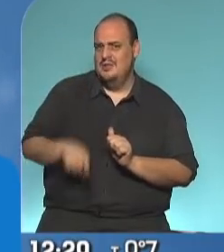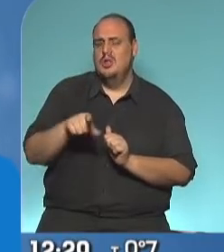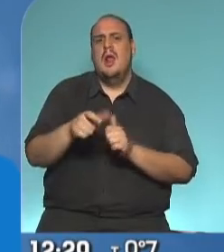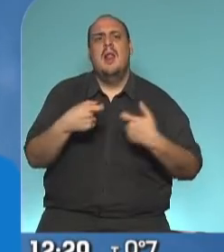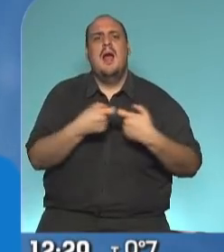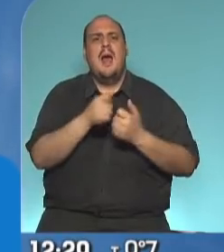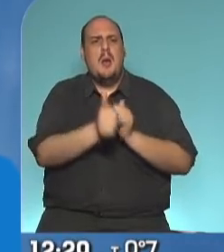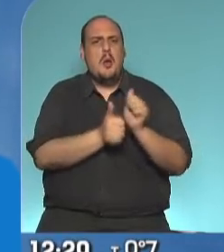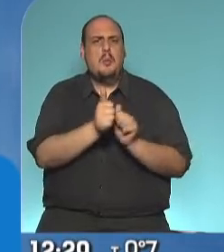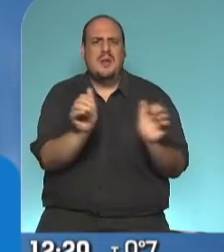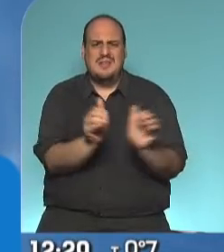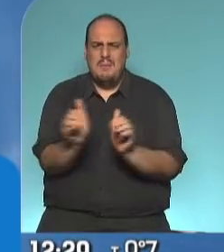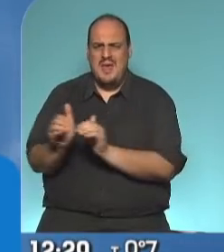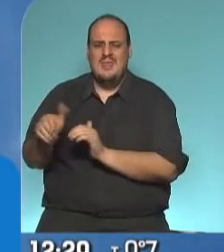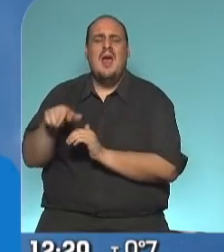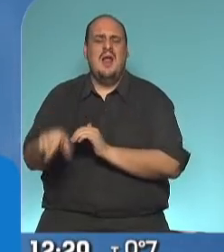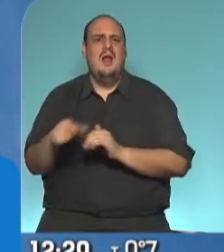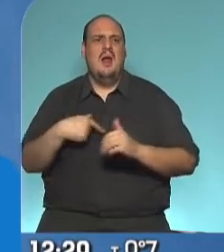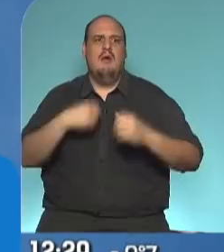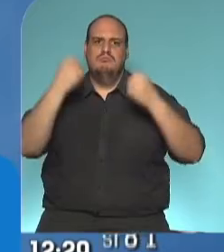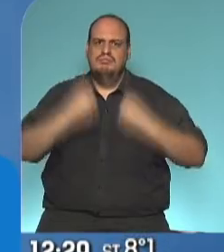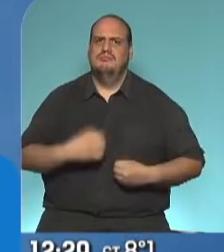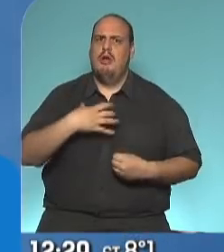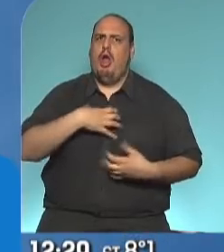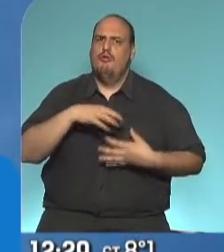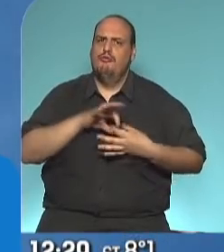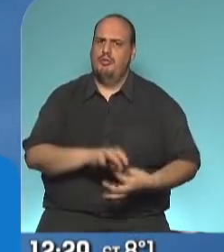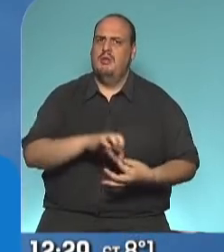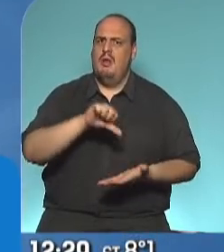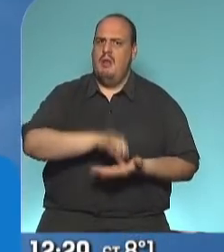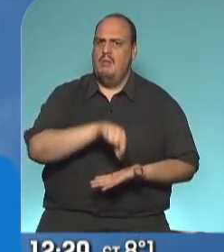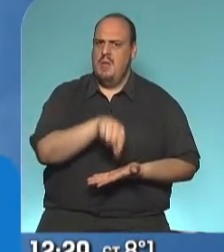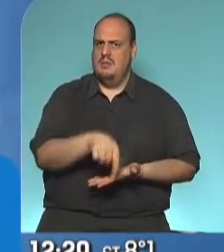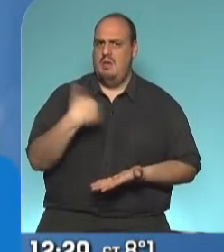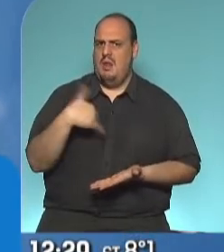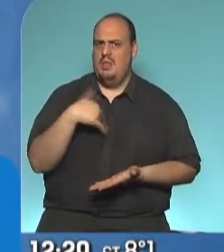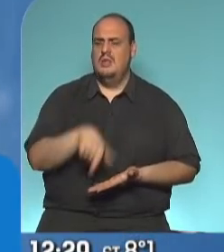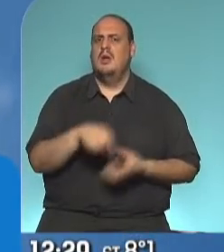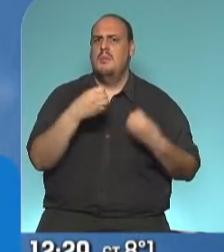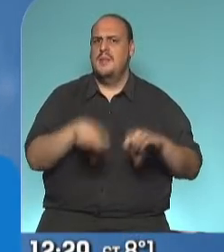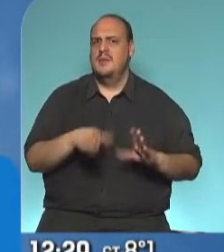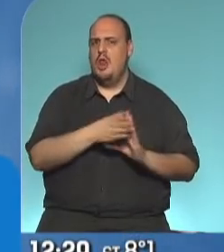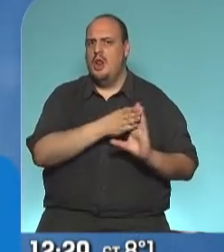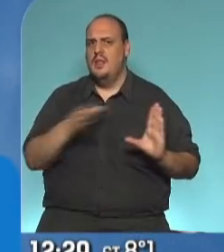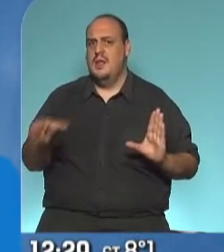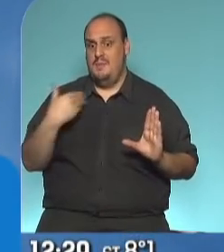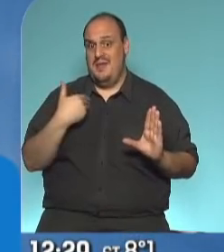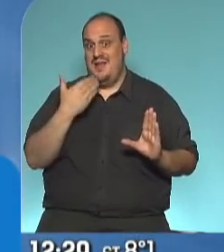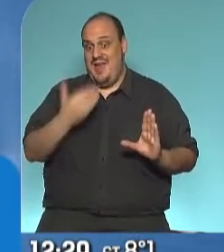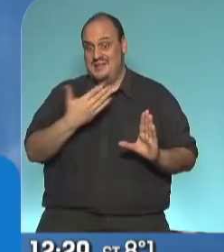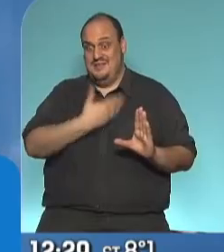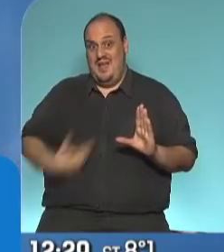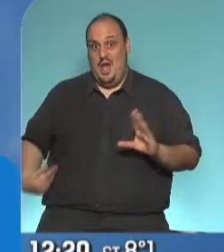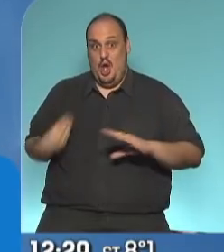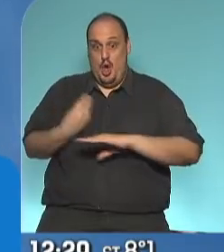constructoras que apuestan al país, que confían, que han iniciado una etapa con este gobierno de